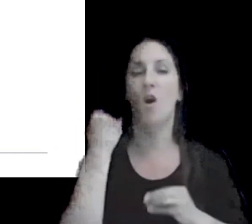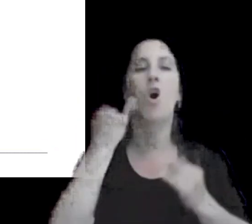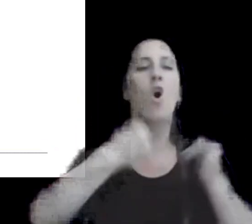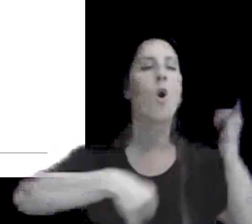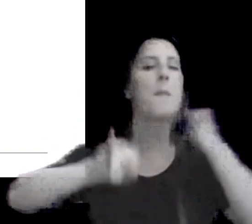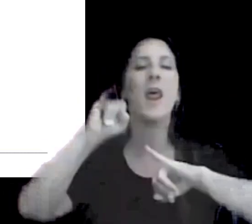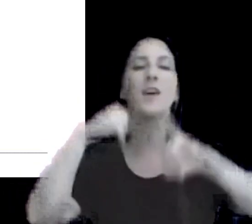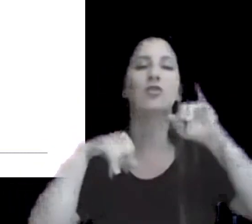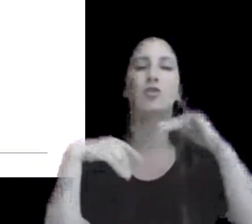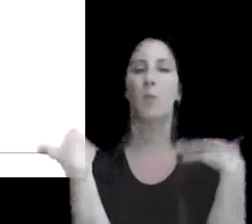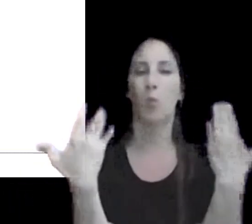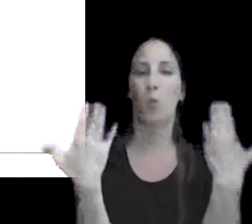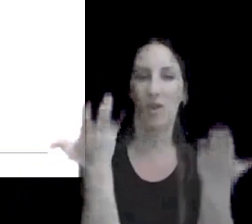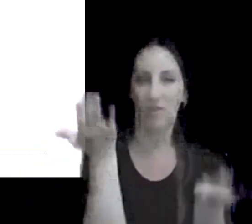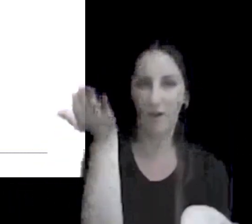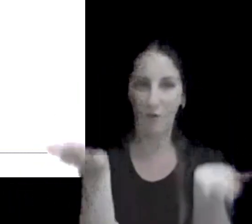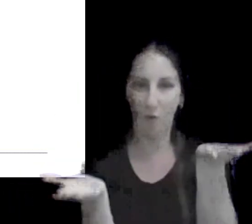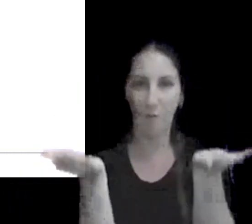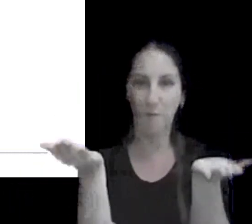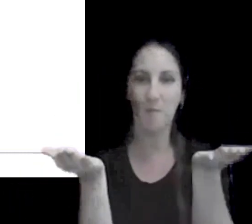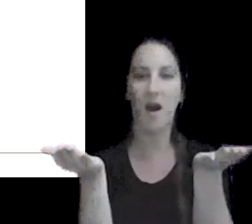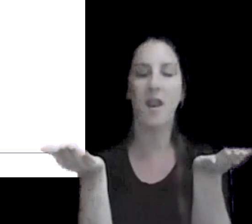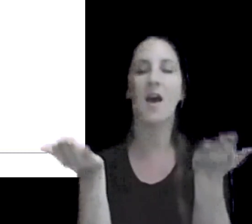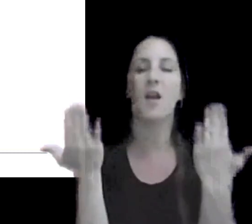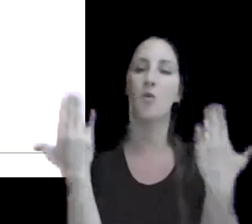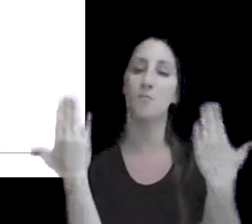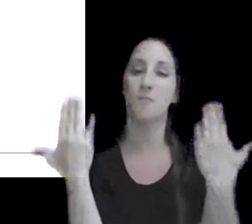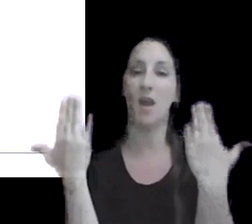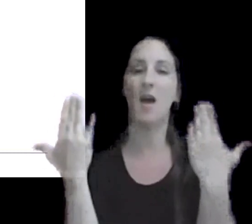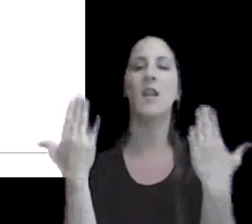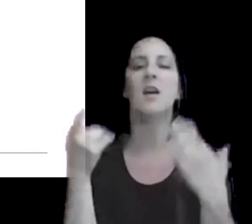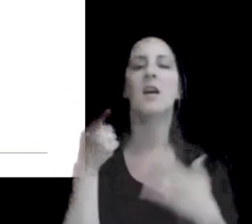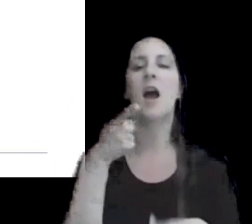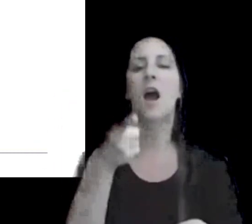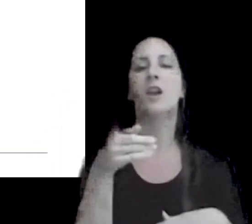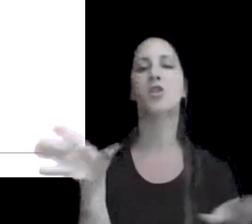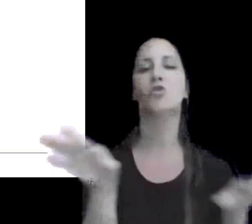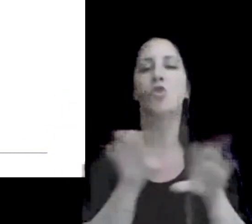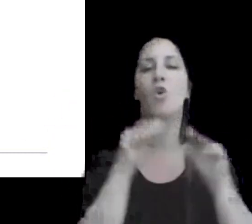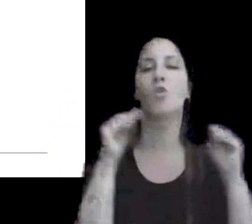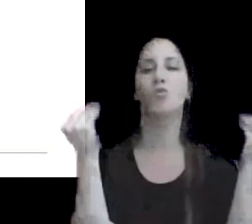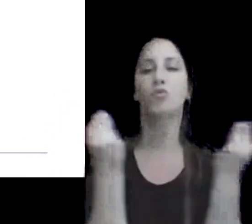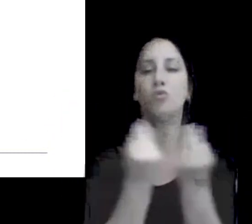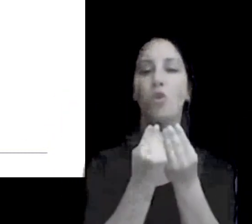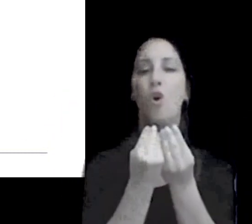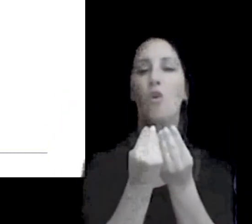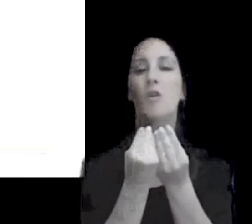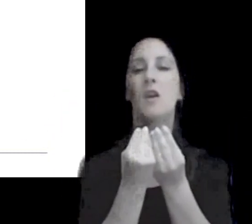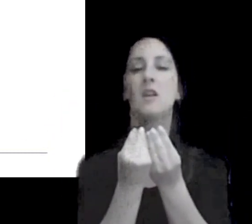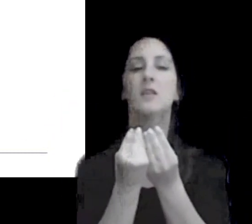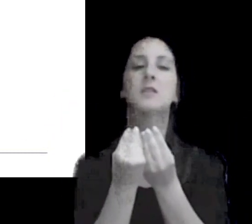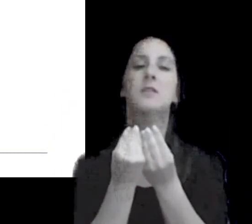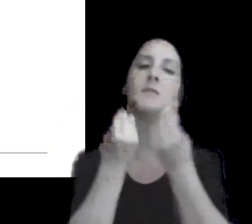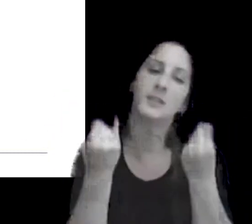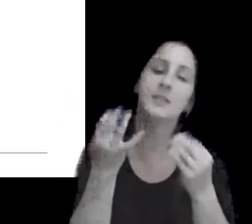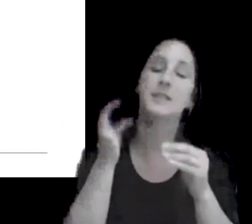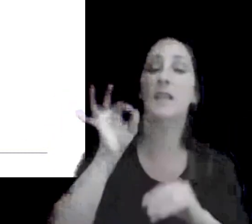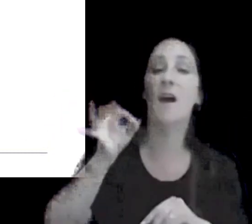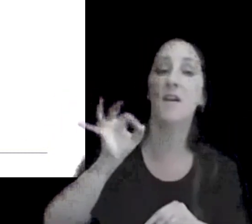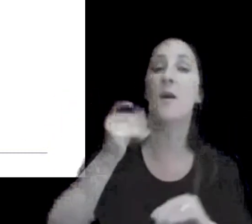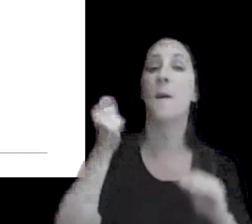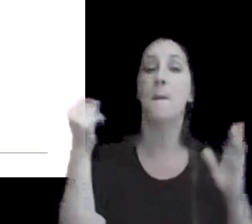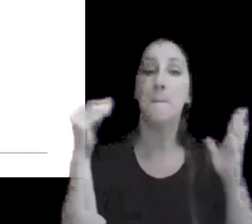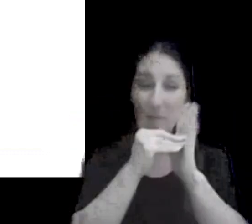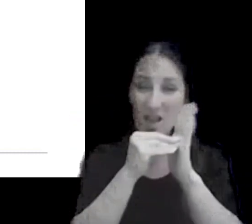comparables y la obtención de resultados conclusiones y en definitiva la determinación de si los precios